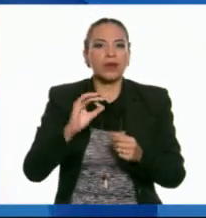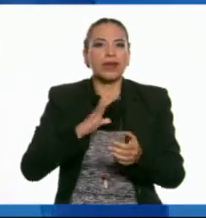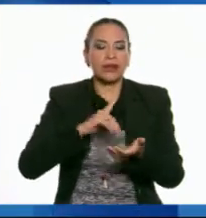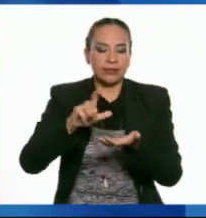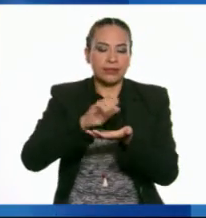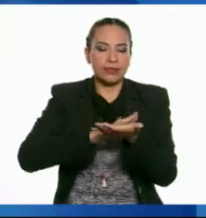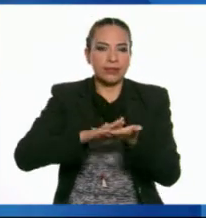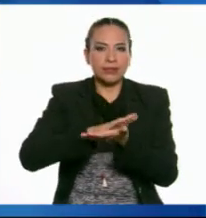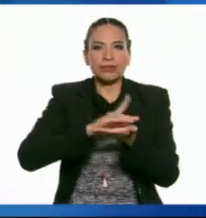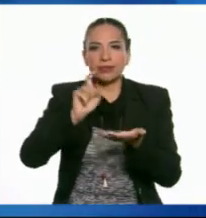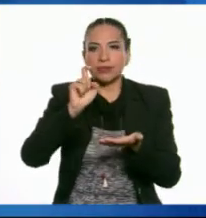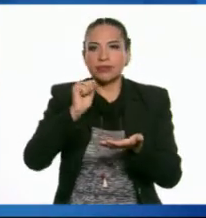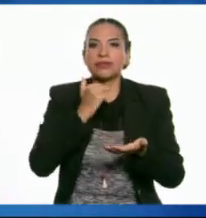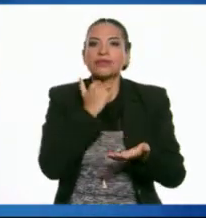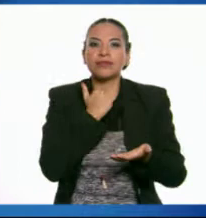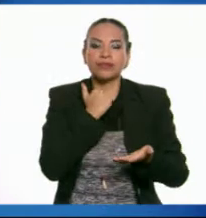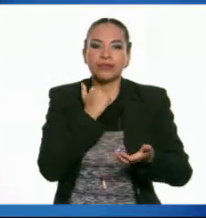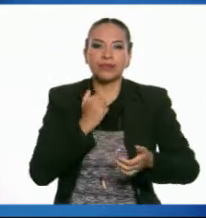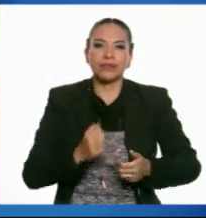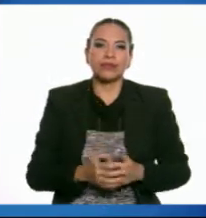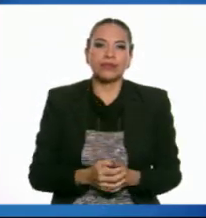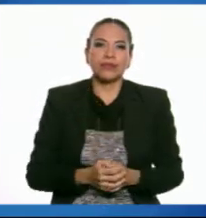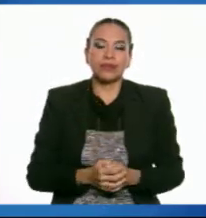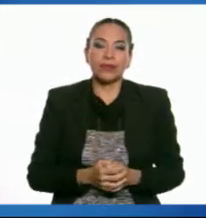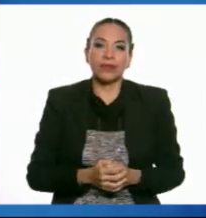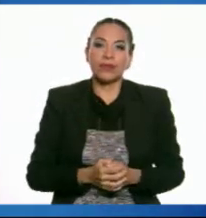desinfectante a base de agua y alcohol.